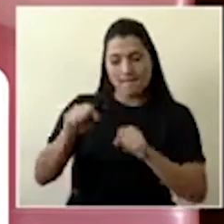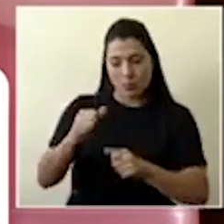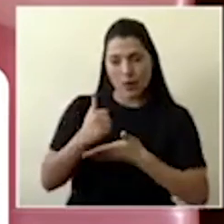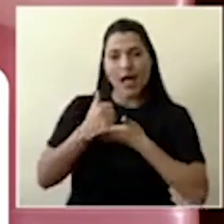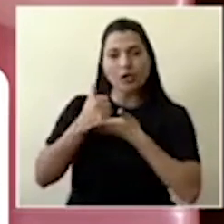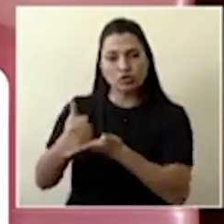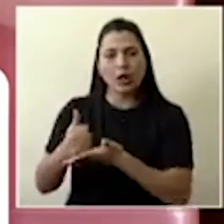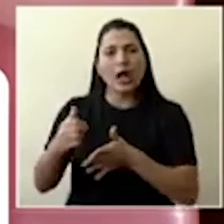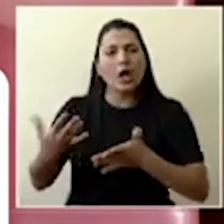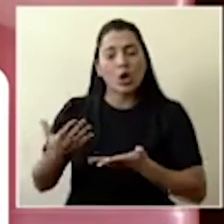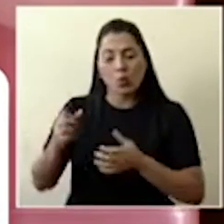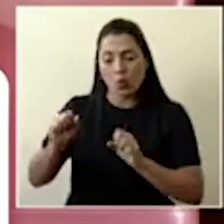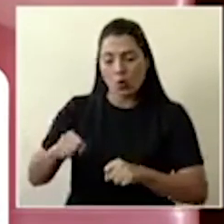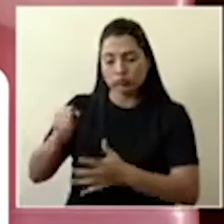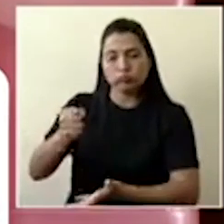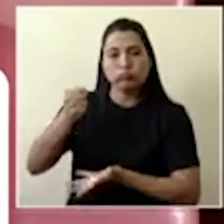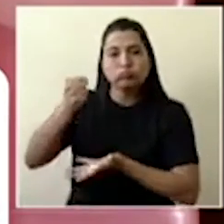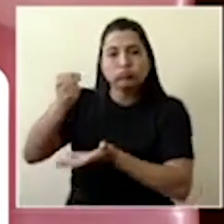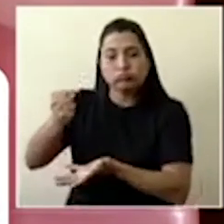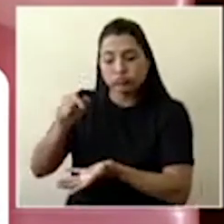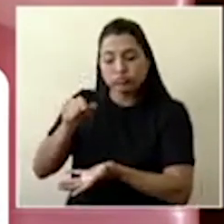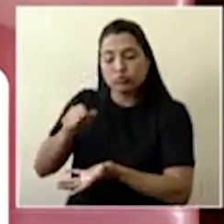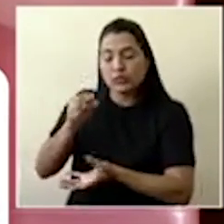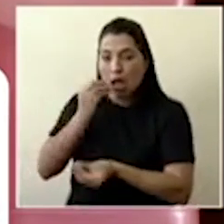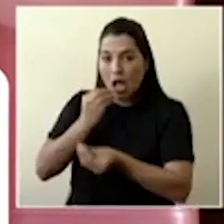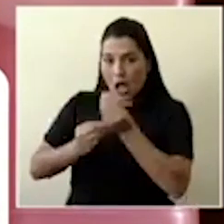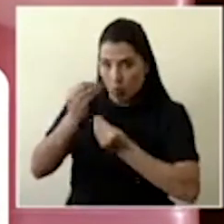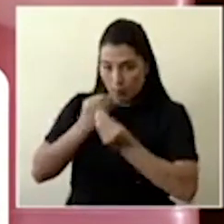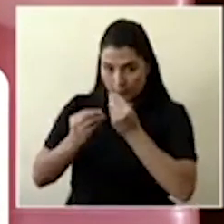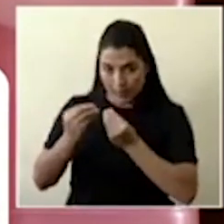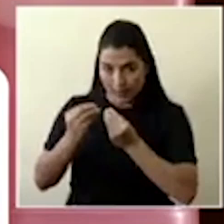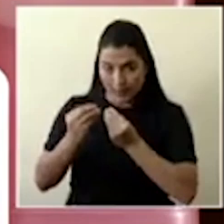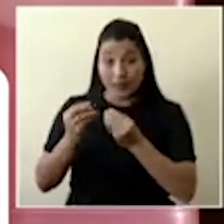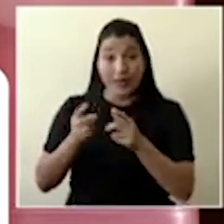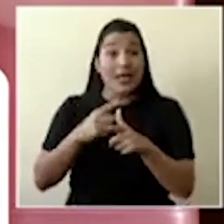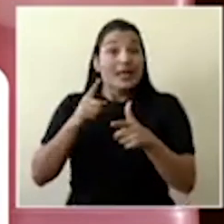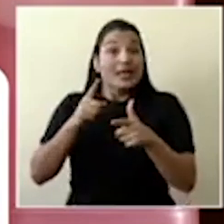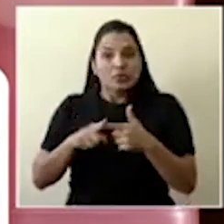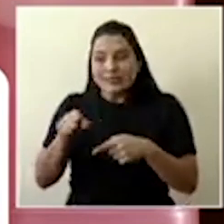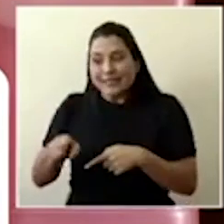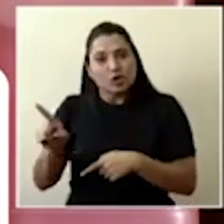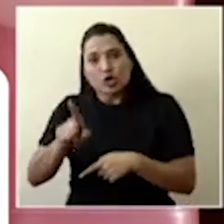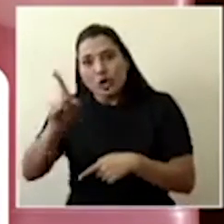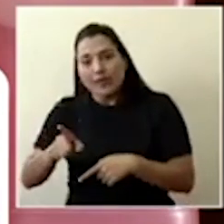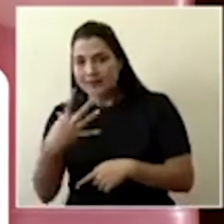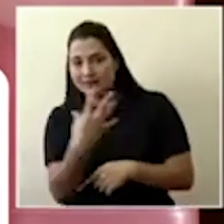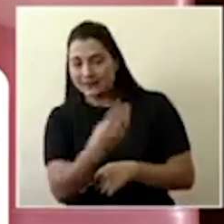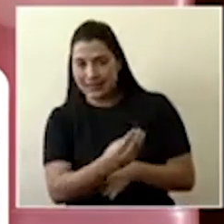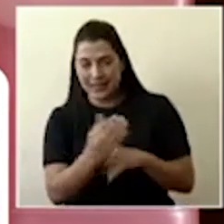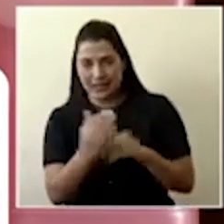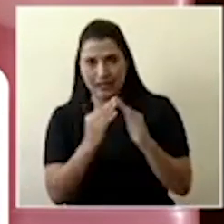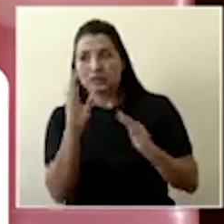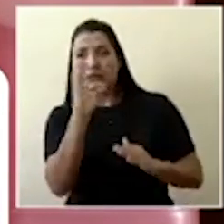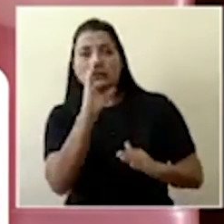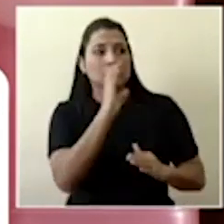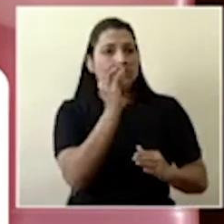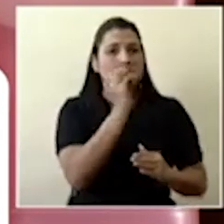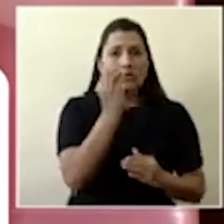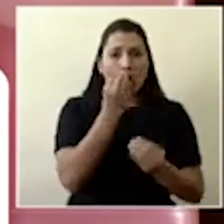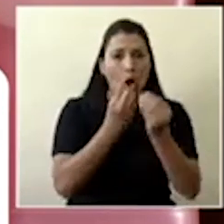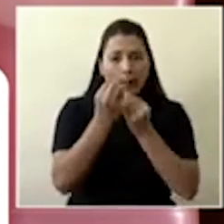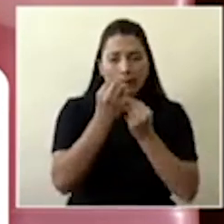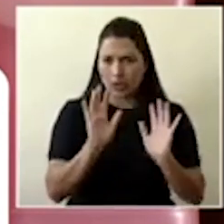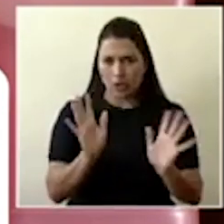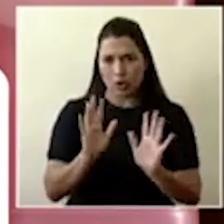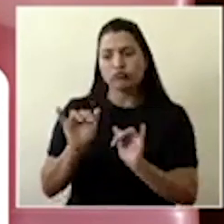entregando en sus casas esta ayuda humanitaria, de modo tal que no tengan que salir de la casa, dado que están en